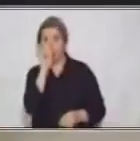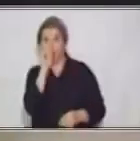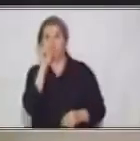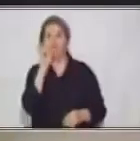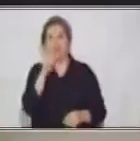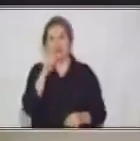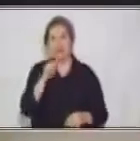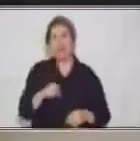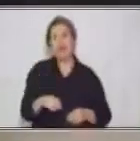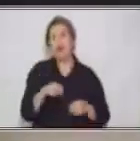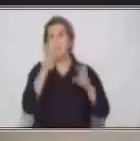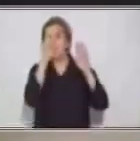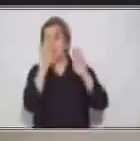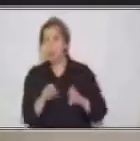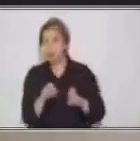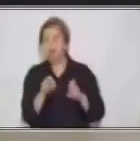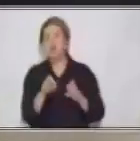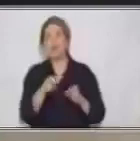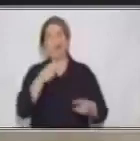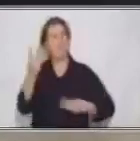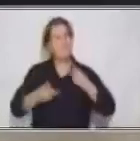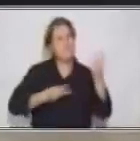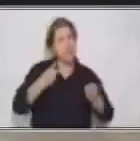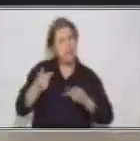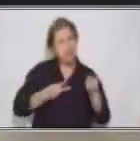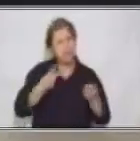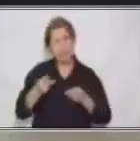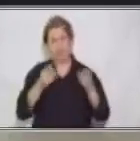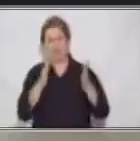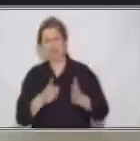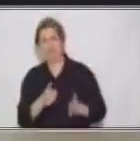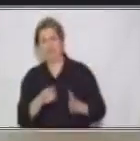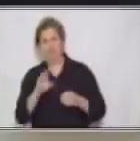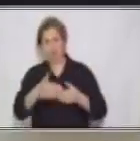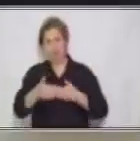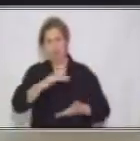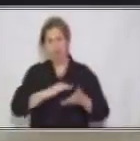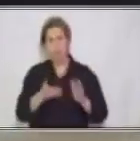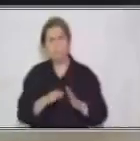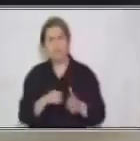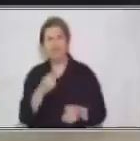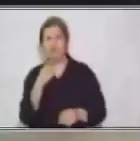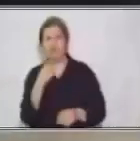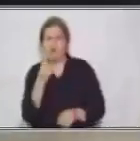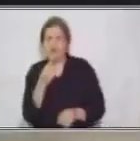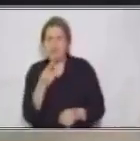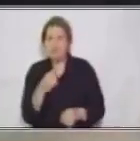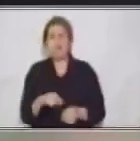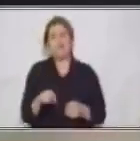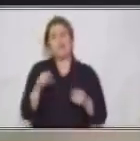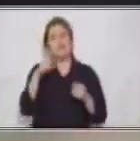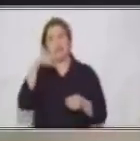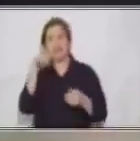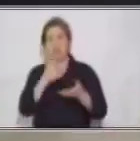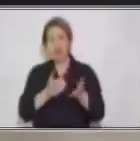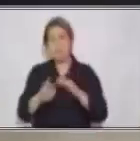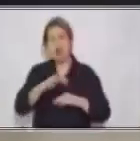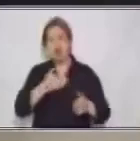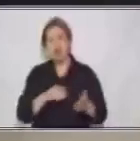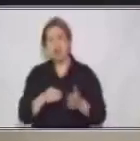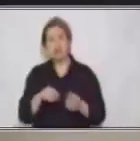venta no escribe la palabra D, diría tamales pollo, tamales marrano. No tendría sentido. Tiene que tener la palabra D.